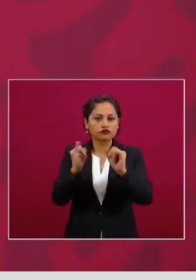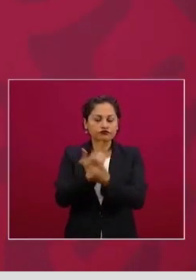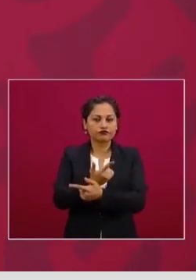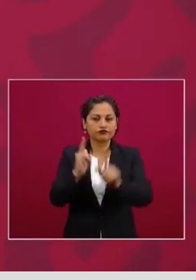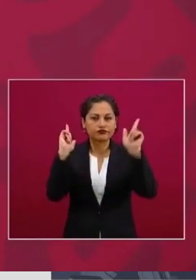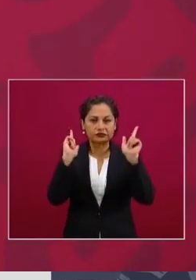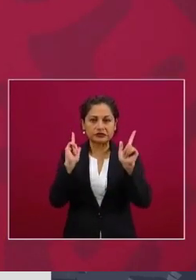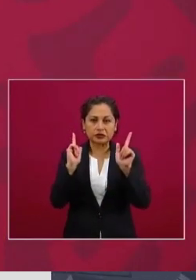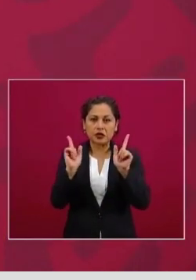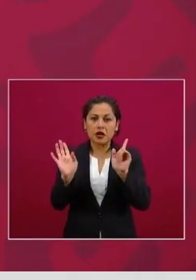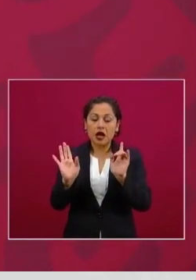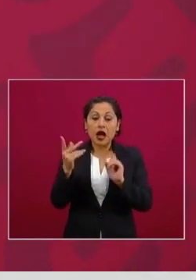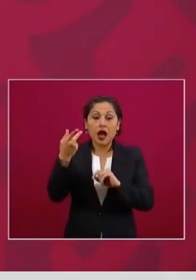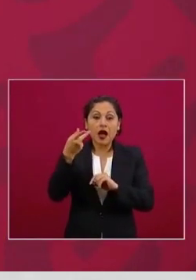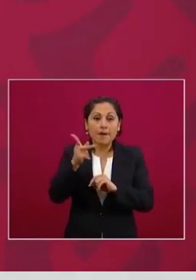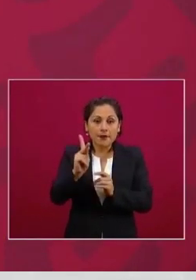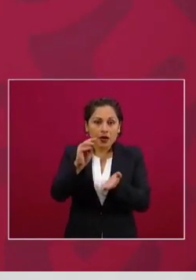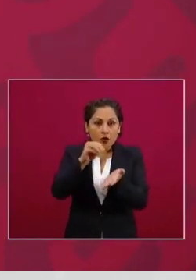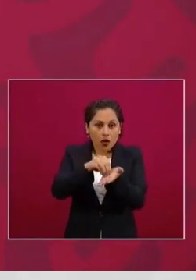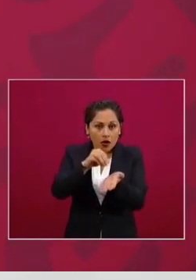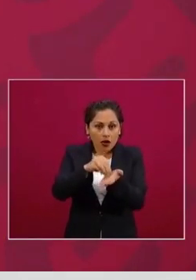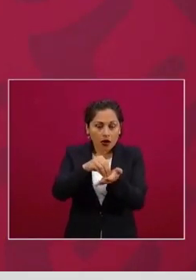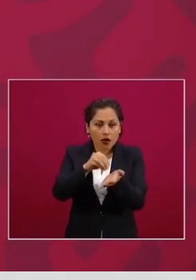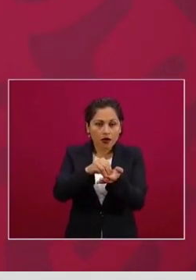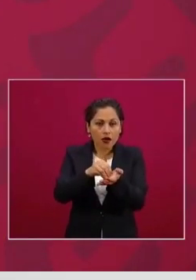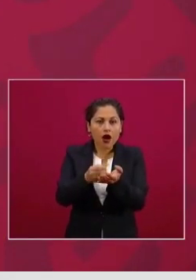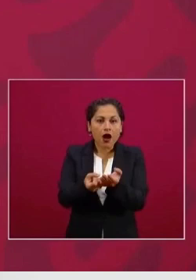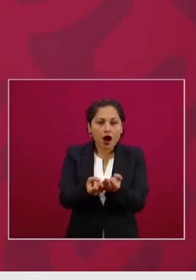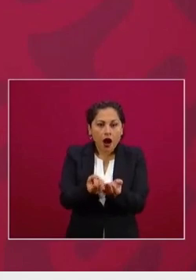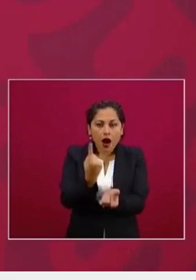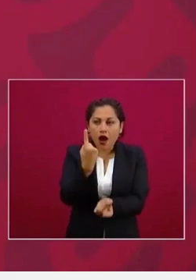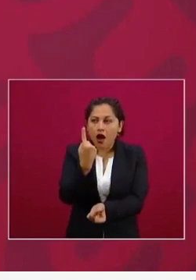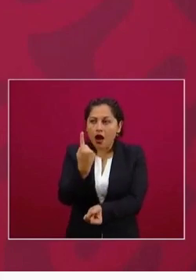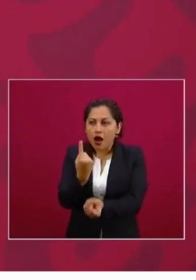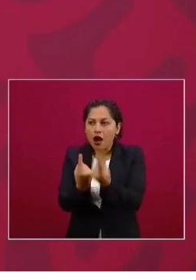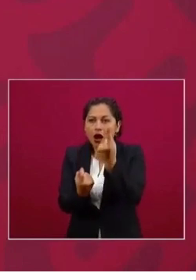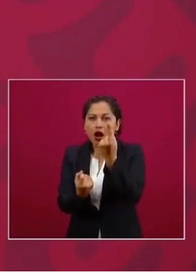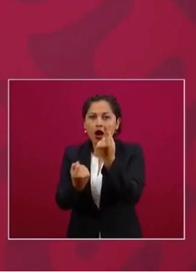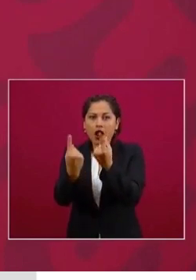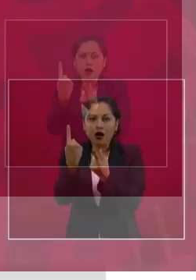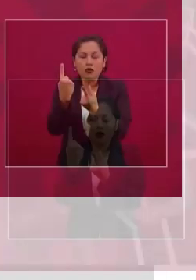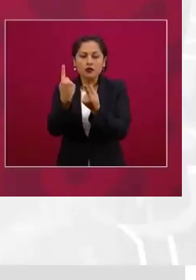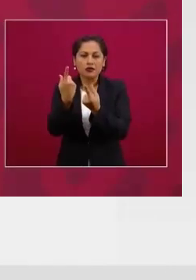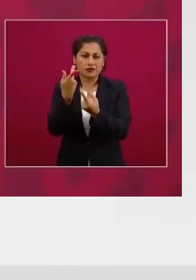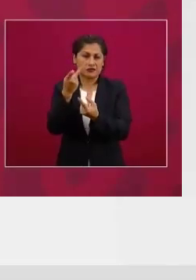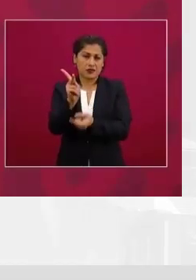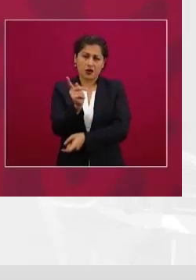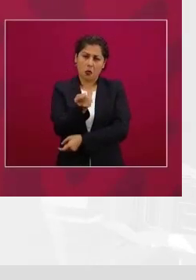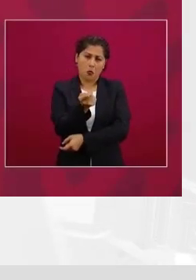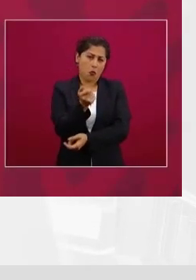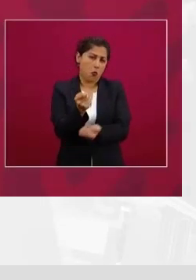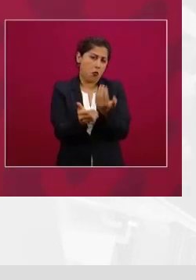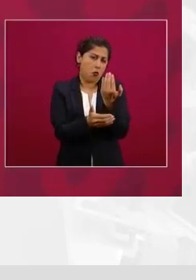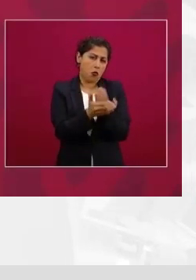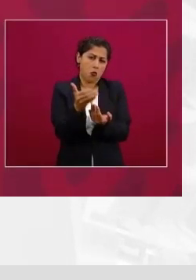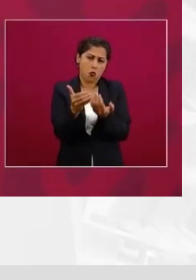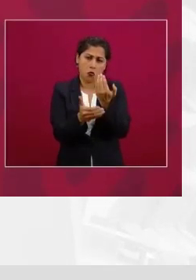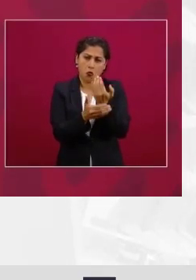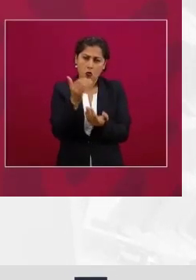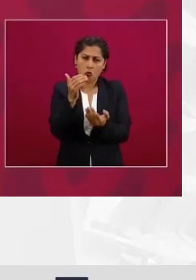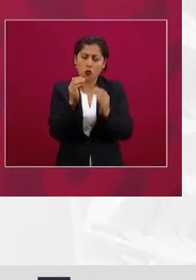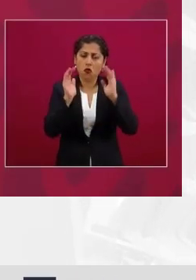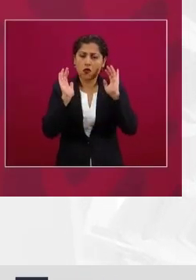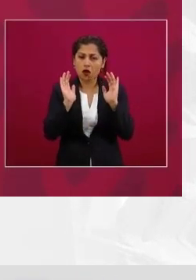enemigos, señores. Para cerrar este bloque, Jesús Soledad. Es una lástima, doctor, que un ejercicio que en un